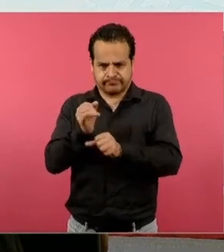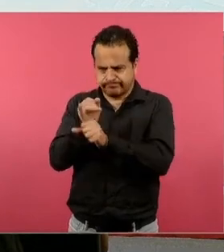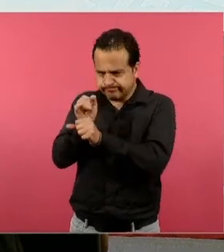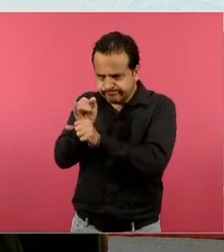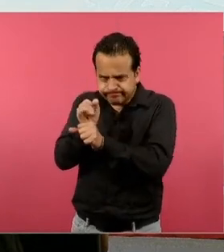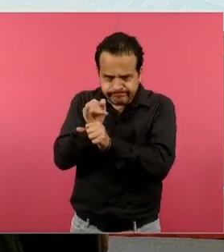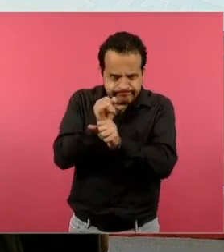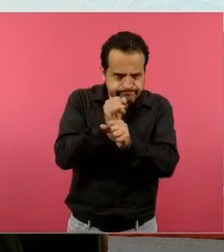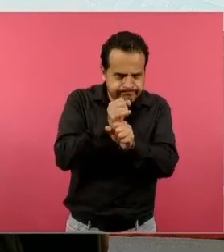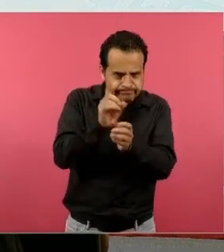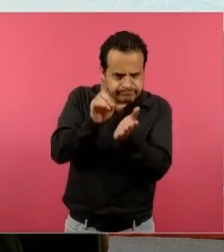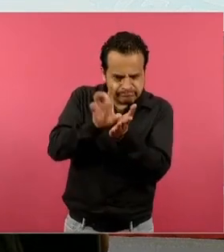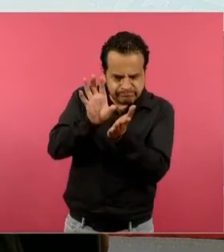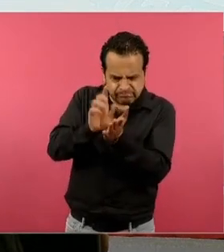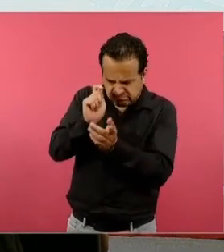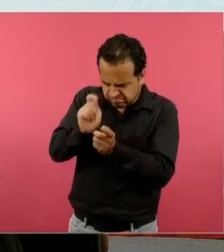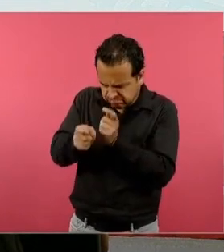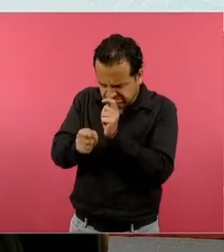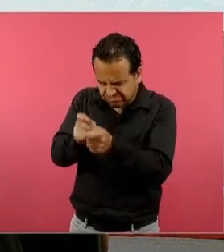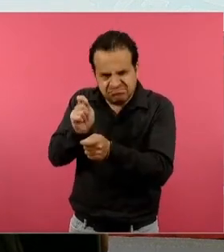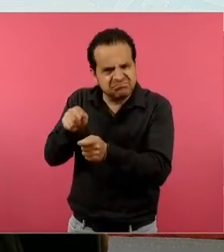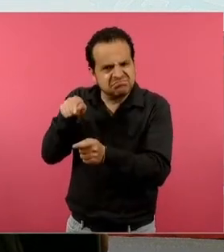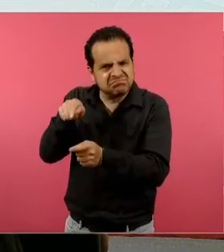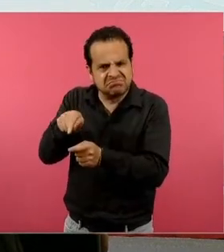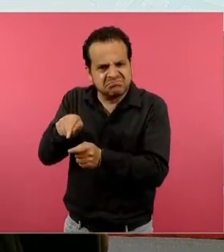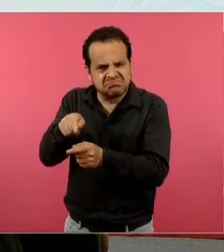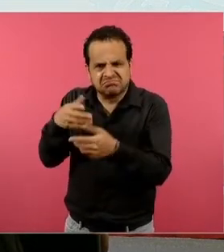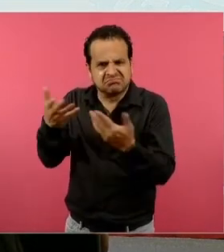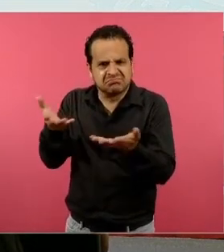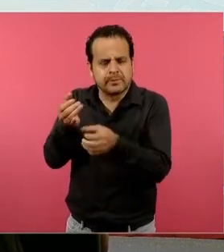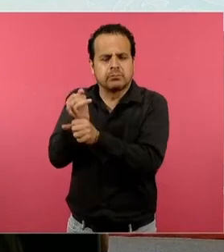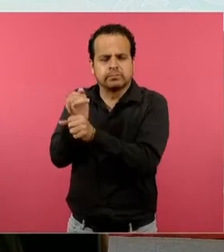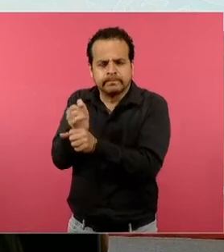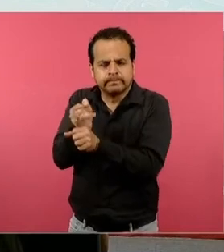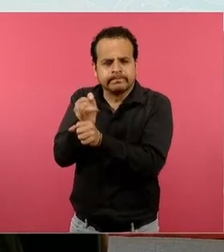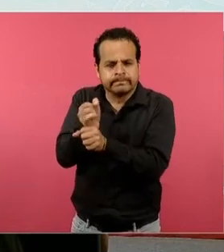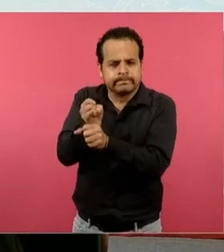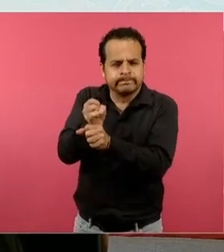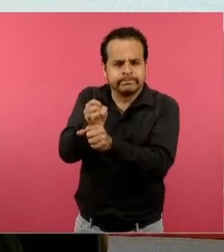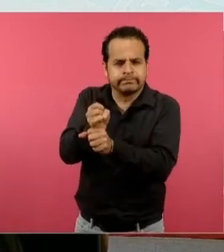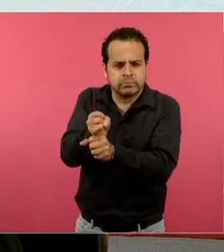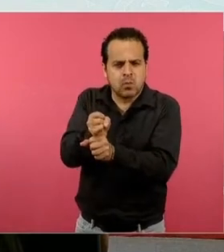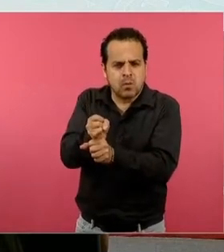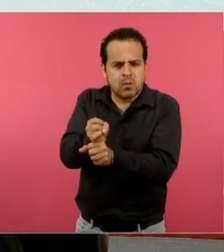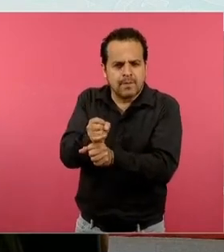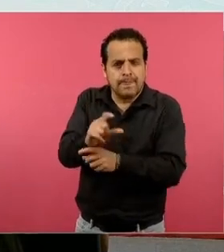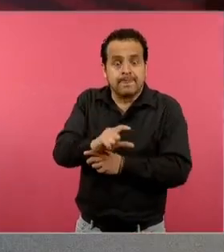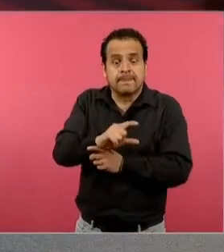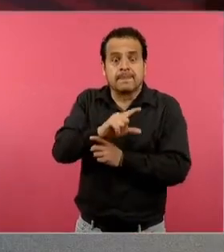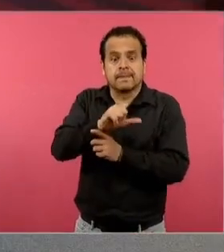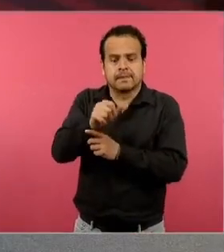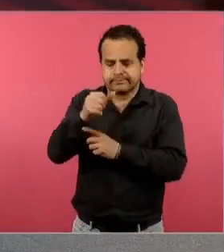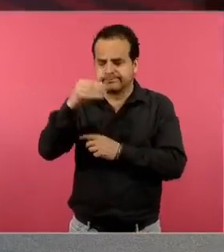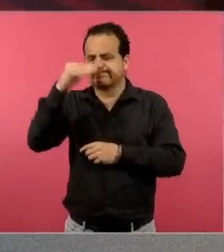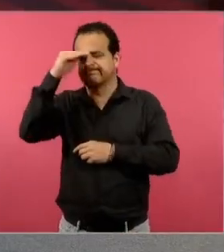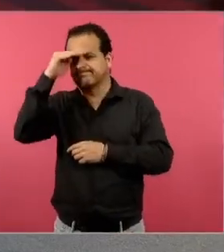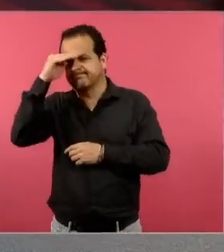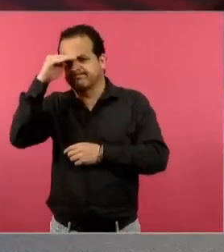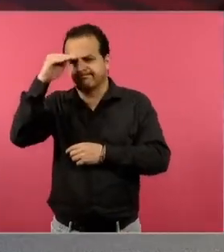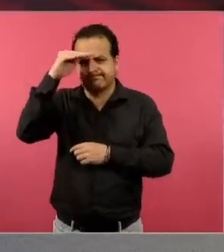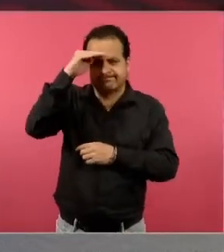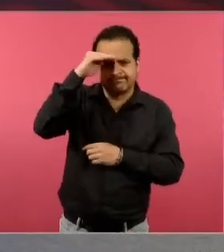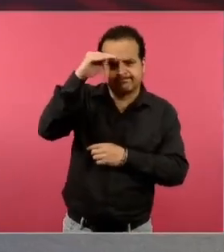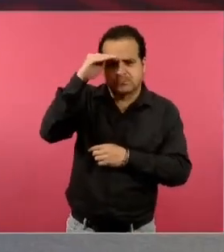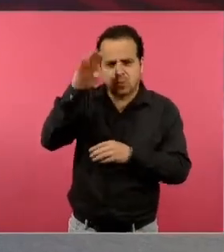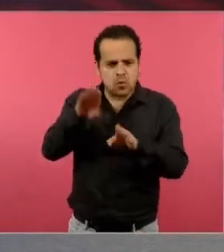alumnas y los alumnos tengan sobre la exposición, sobre la discapacidad, pues la siguiente fase es